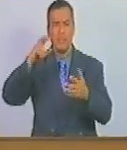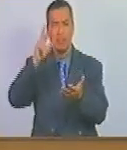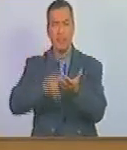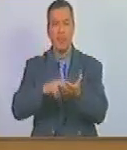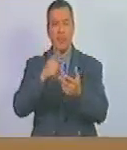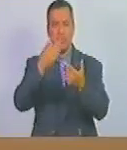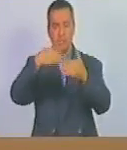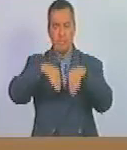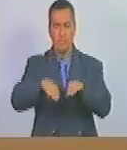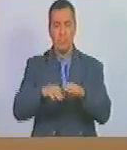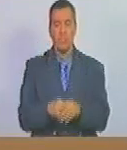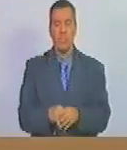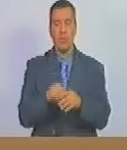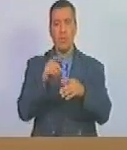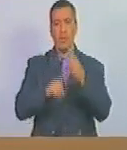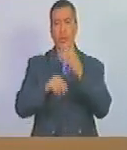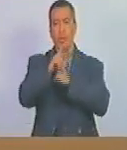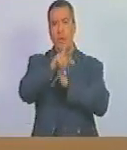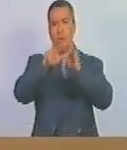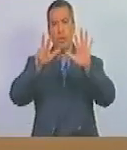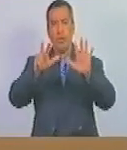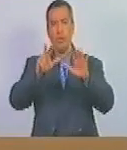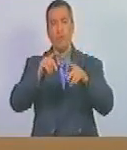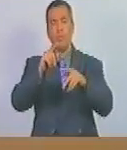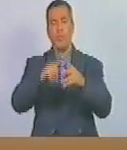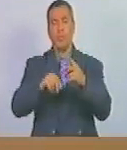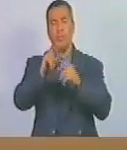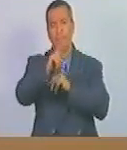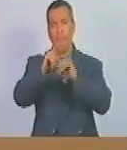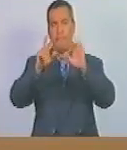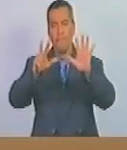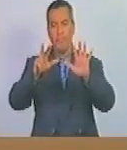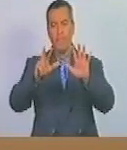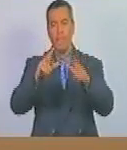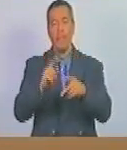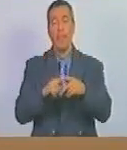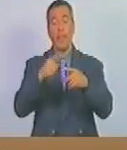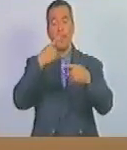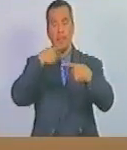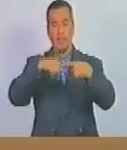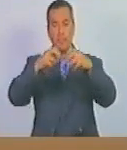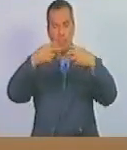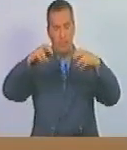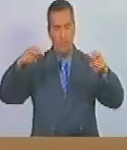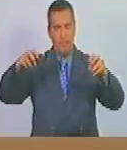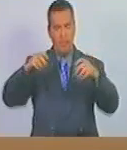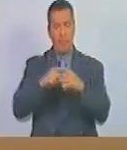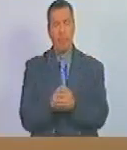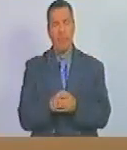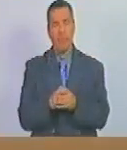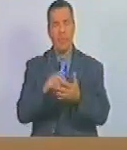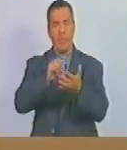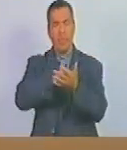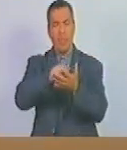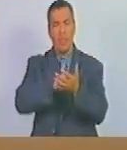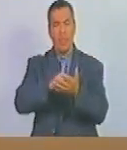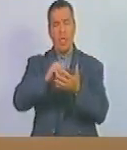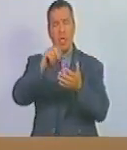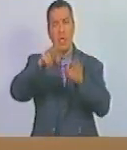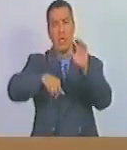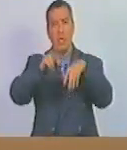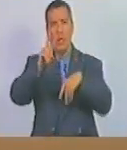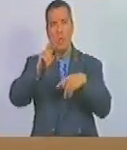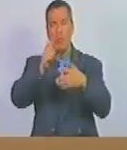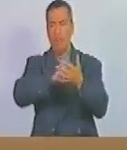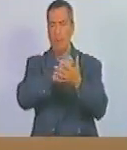aprobado vigésimo octavo, se propone aprobar con modificación la denominación del epígrafe del artículo 12 el cual